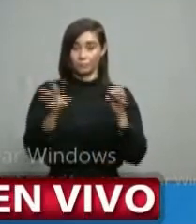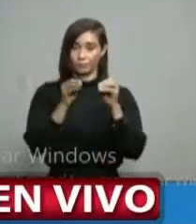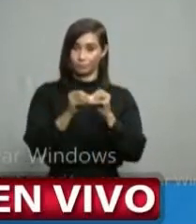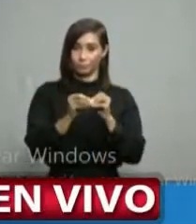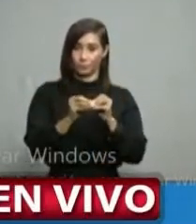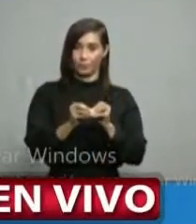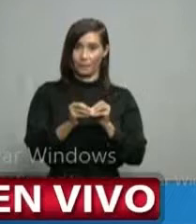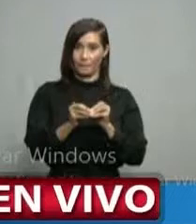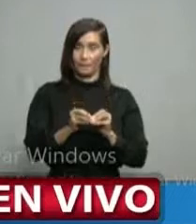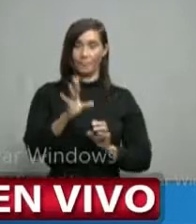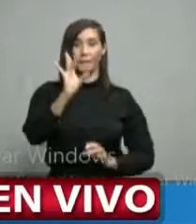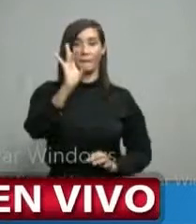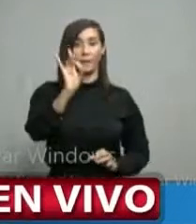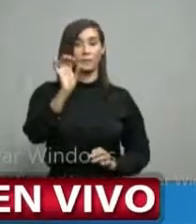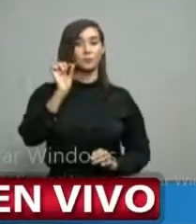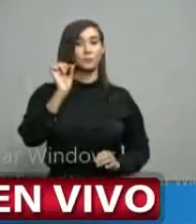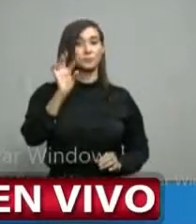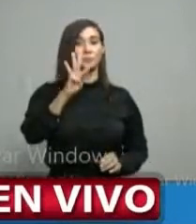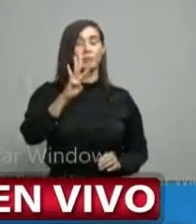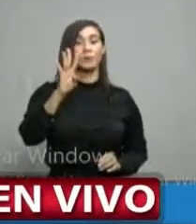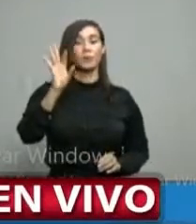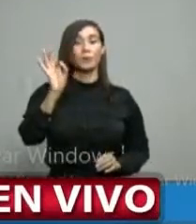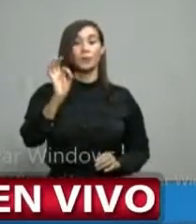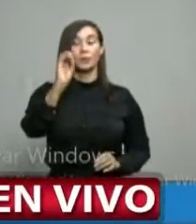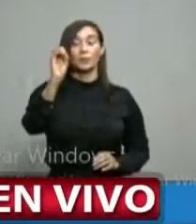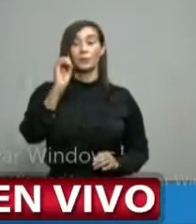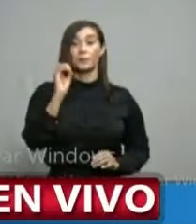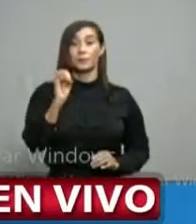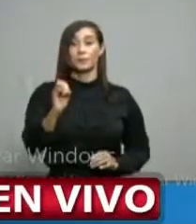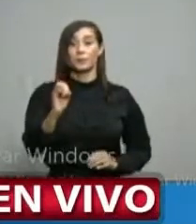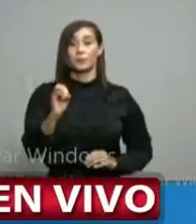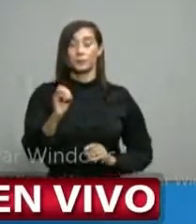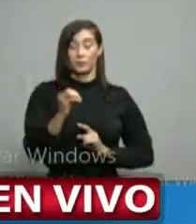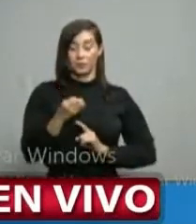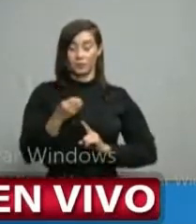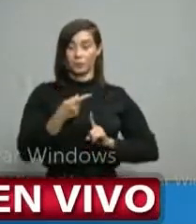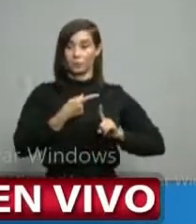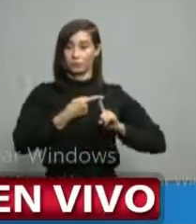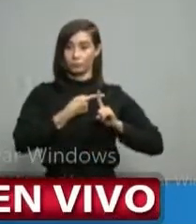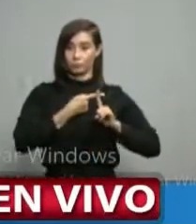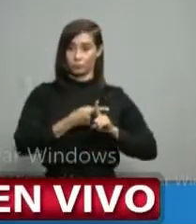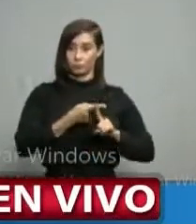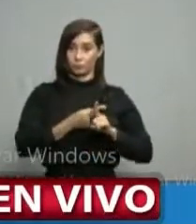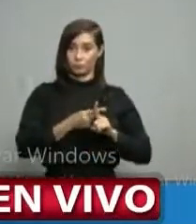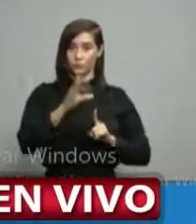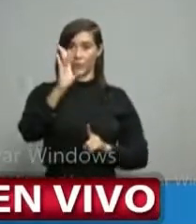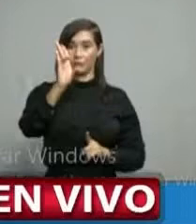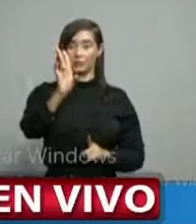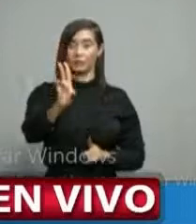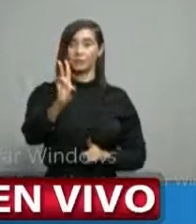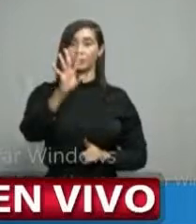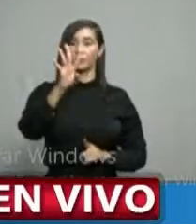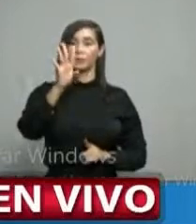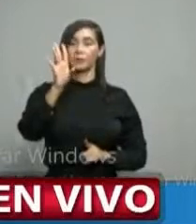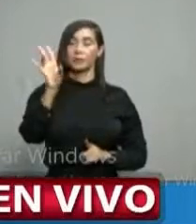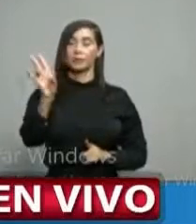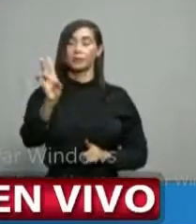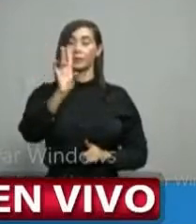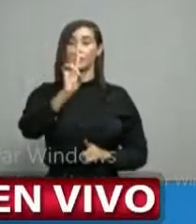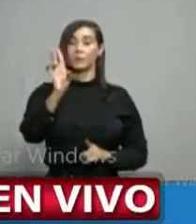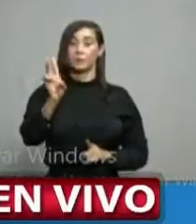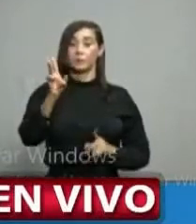8.49% la positividad, 77 de los